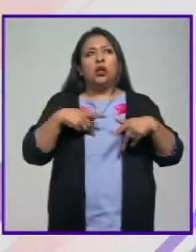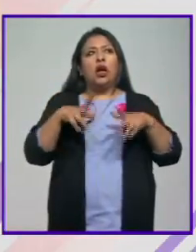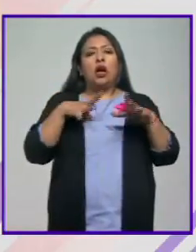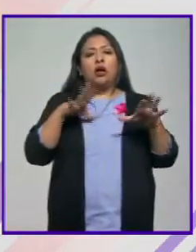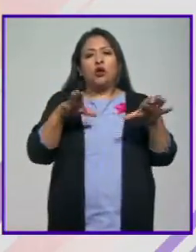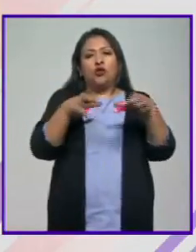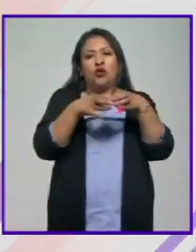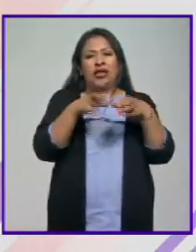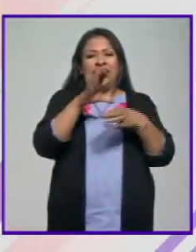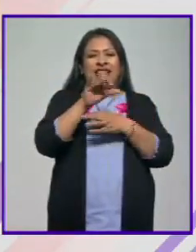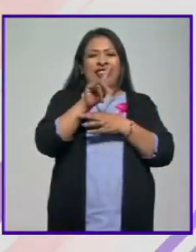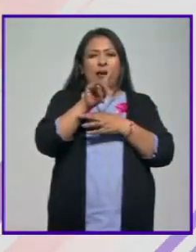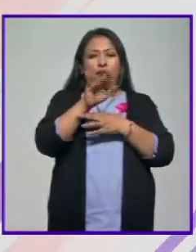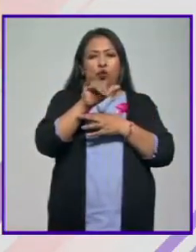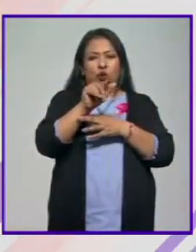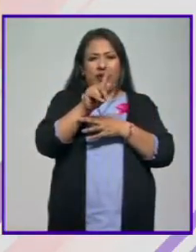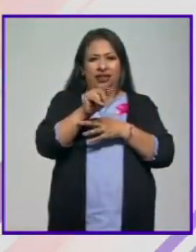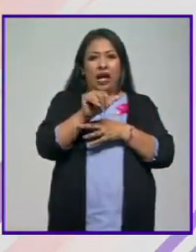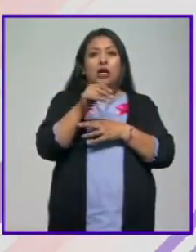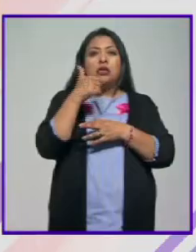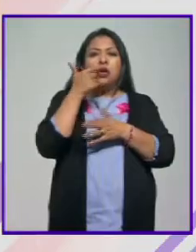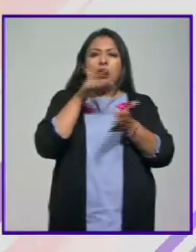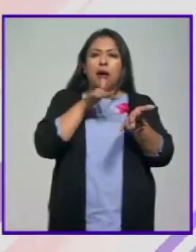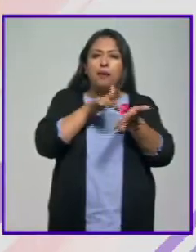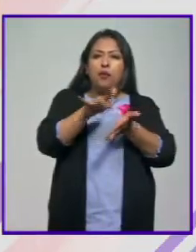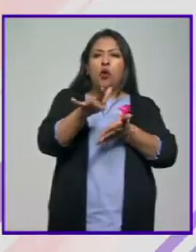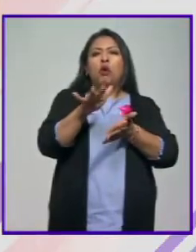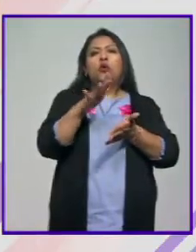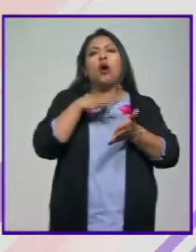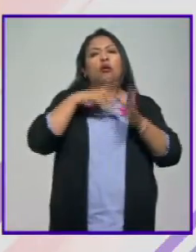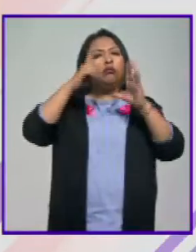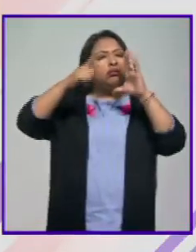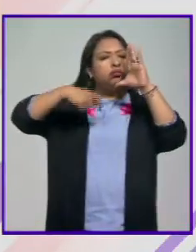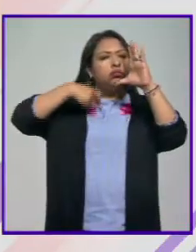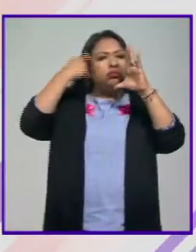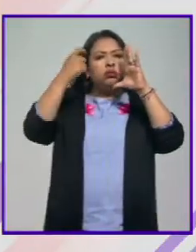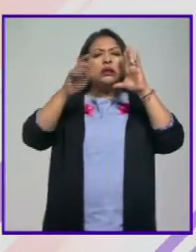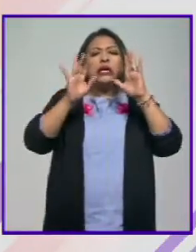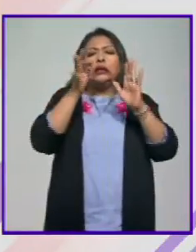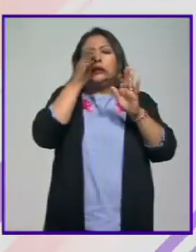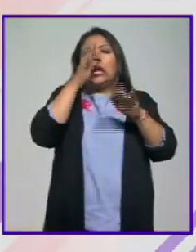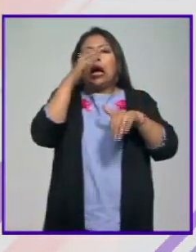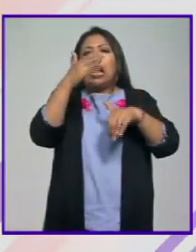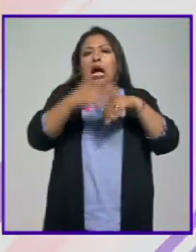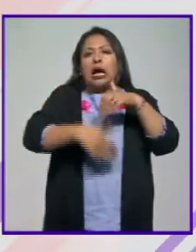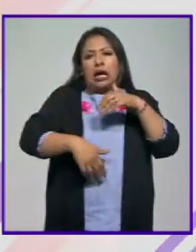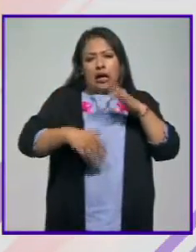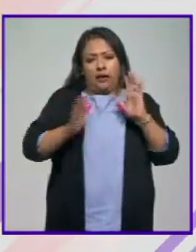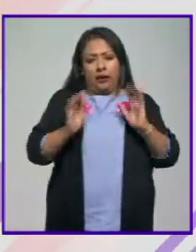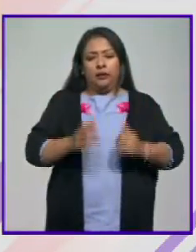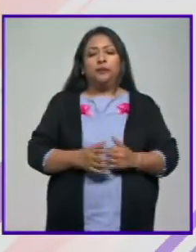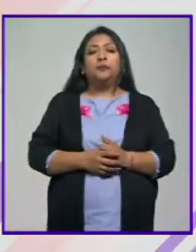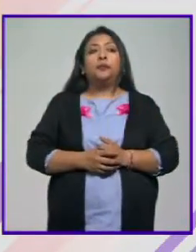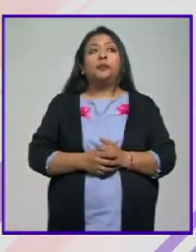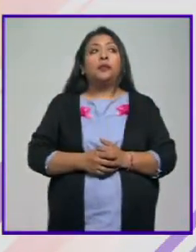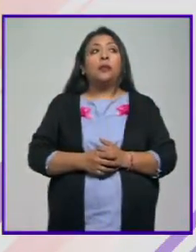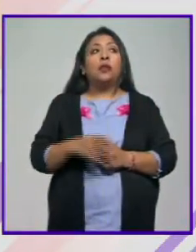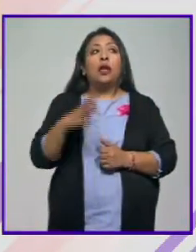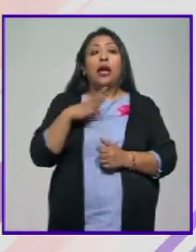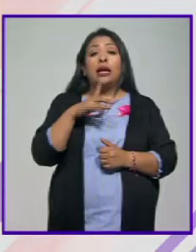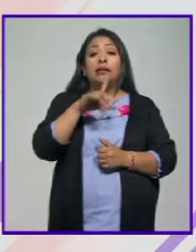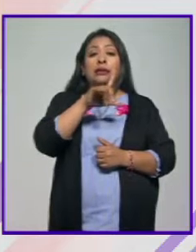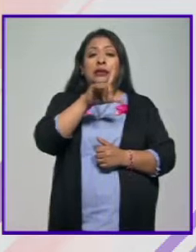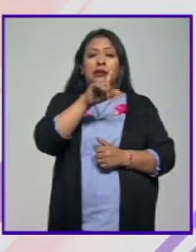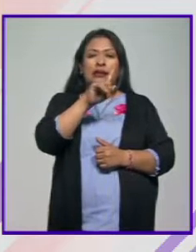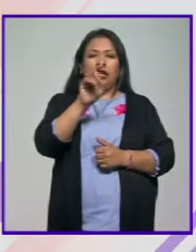la sección Catapulta, con la cual se busca apoyar aquellas realizaciones que estén por concluir su producción. Se proyectaron